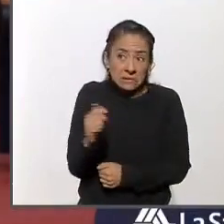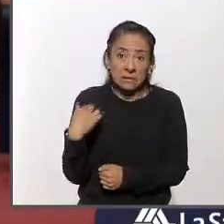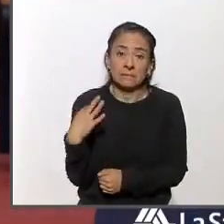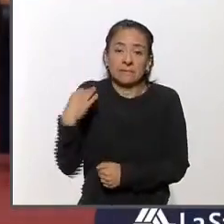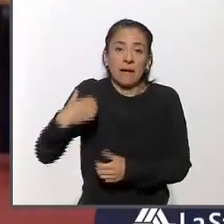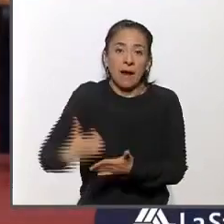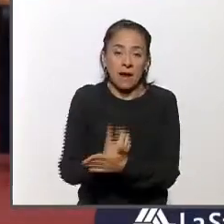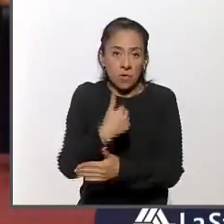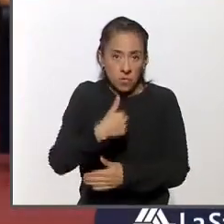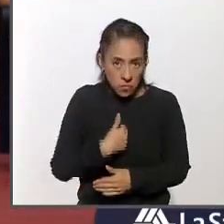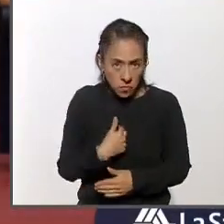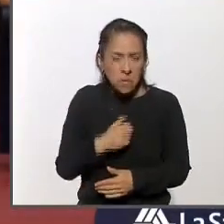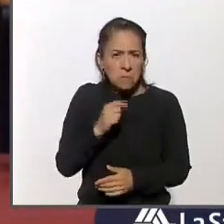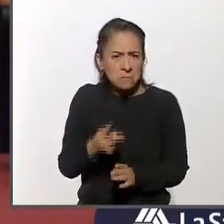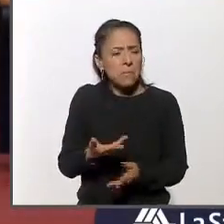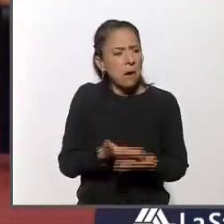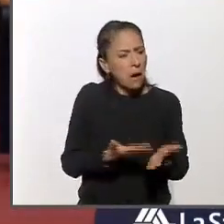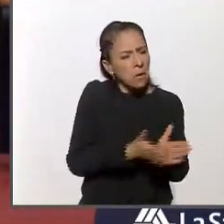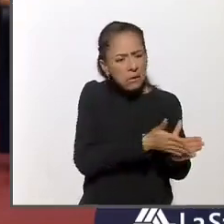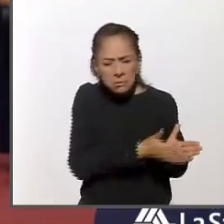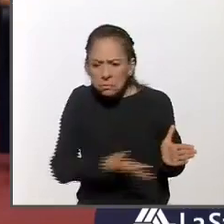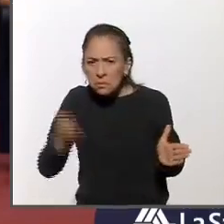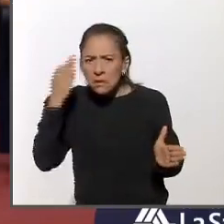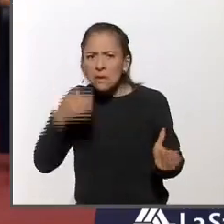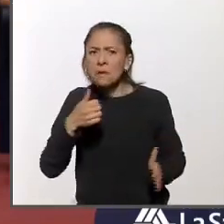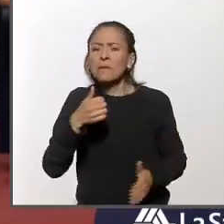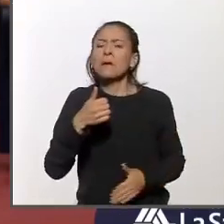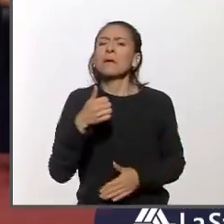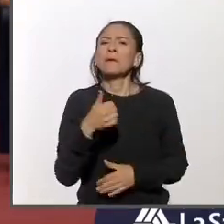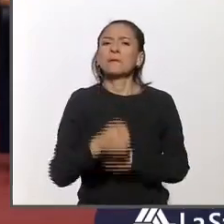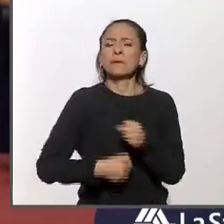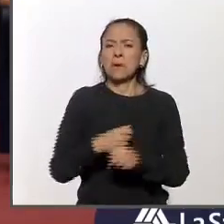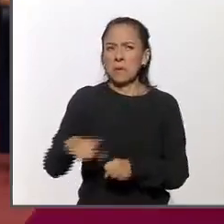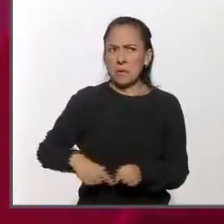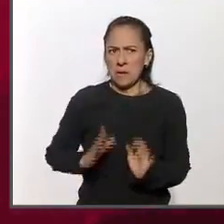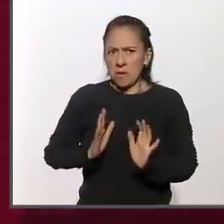realizado por la presente administración, como el aumento al salario.